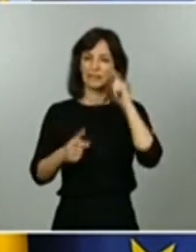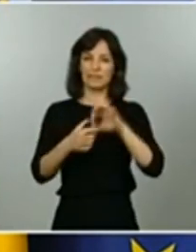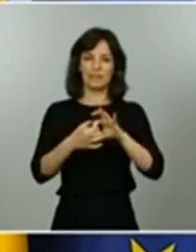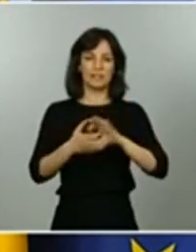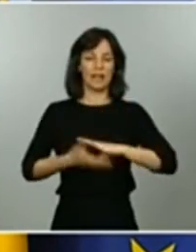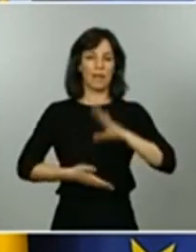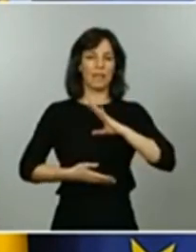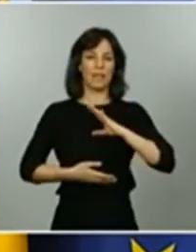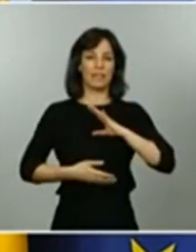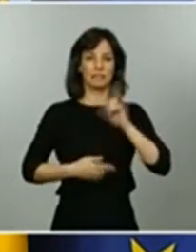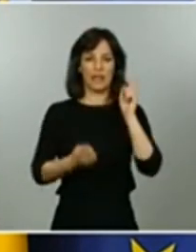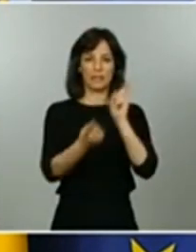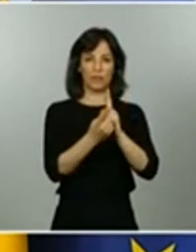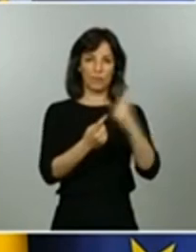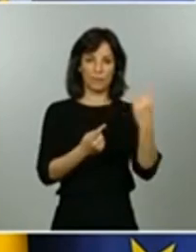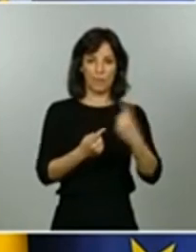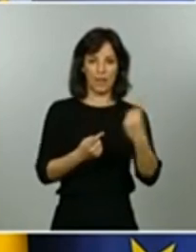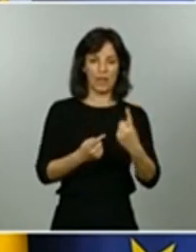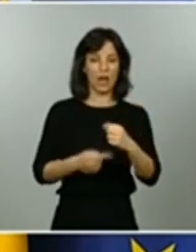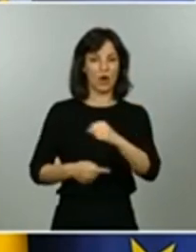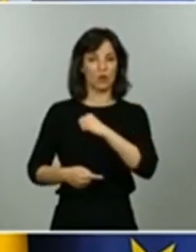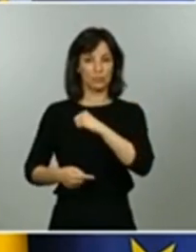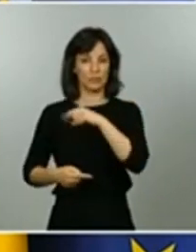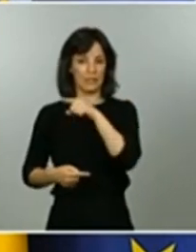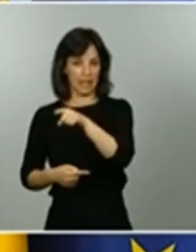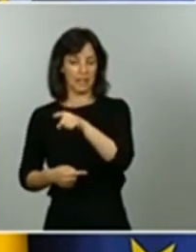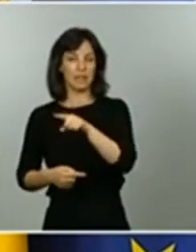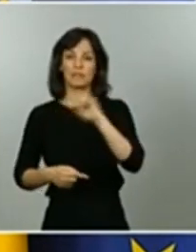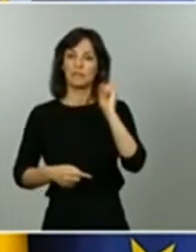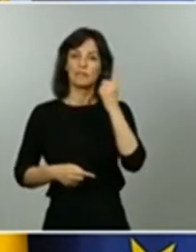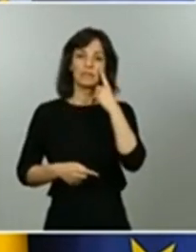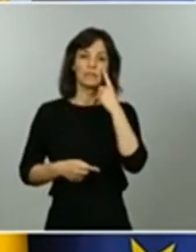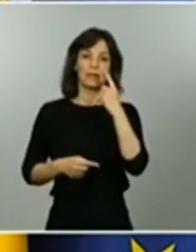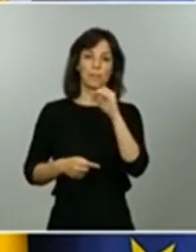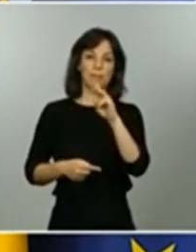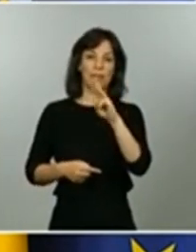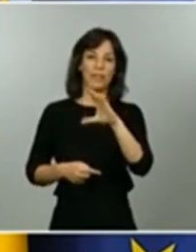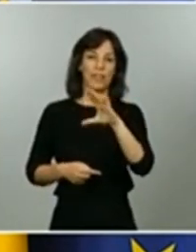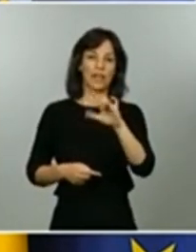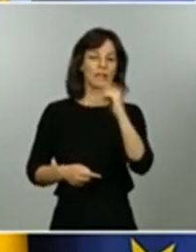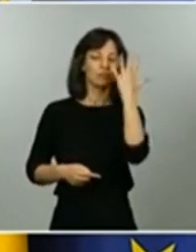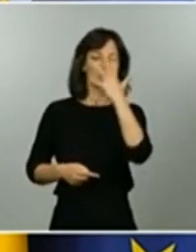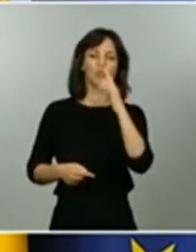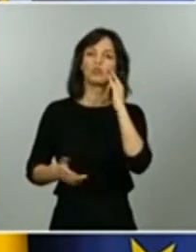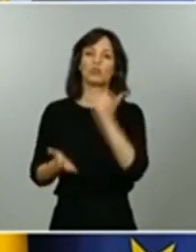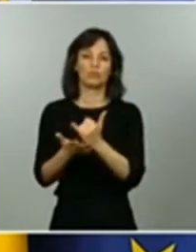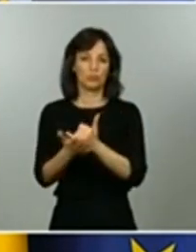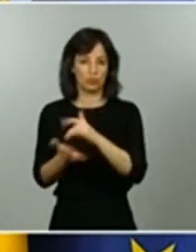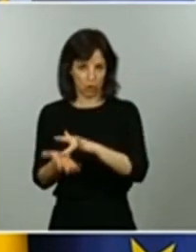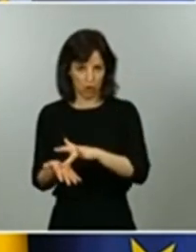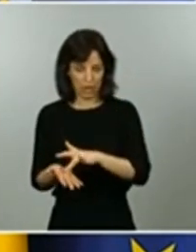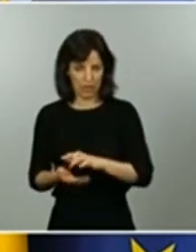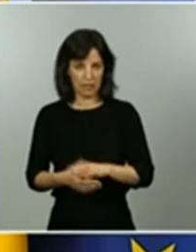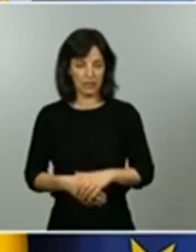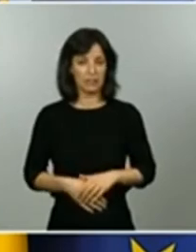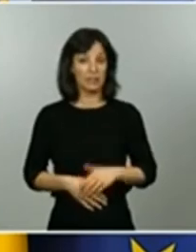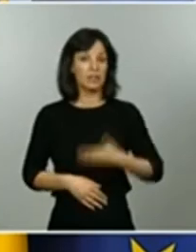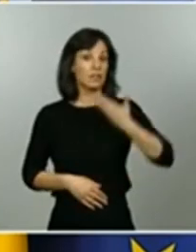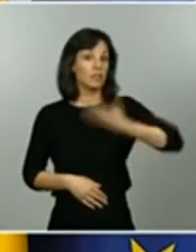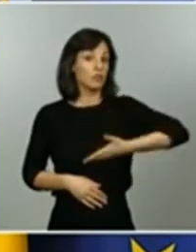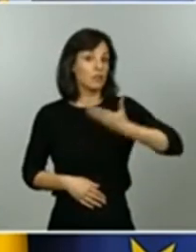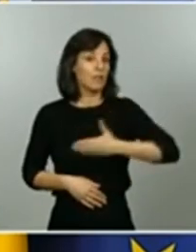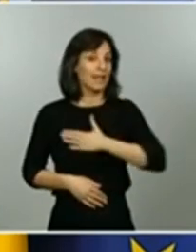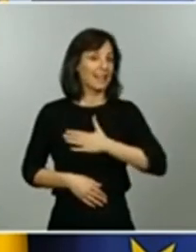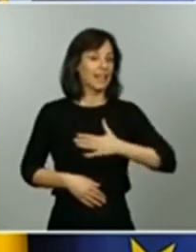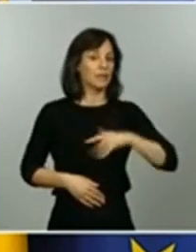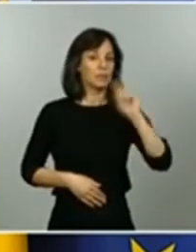y hospitalaria de hacer diagnósticos de PCR a todos los casos sospechosos esto es fundamental si queremos detectar de forma precoz